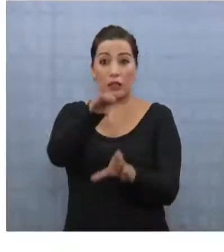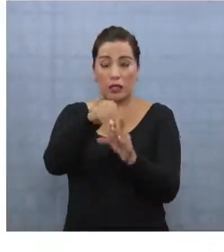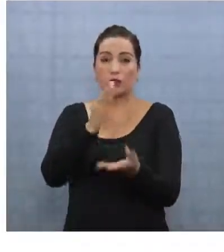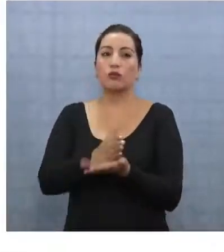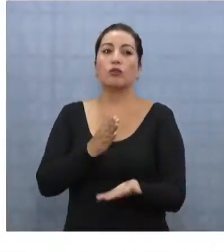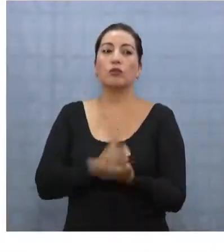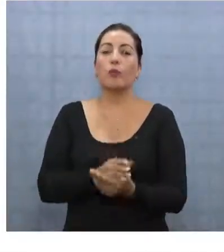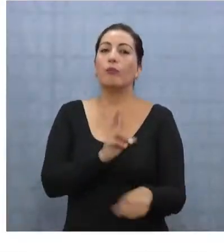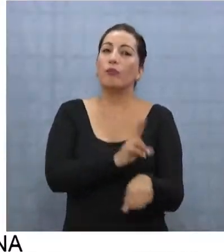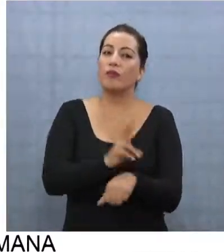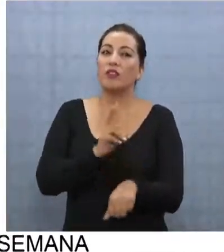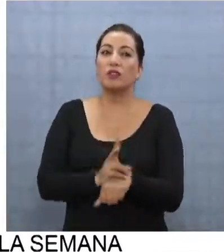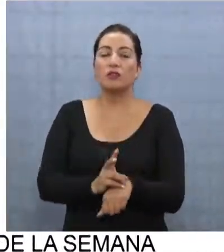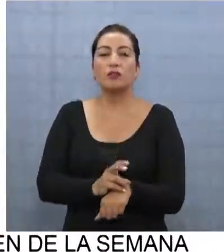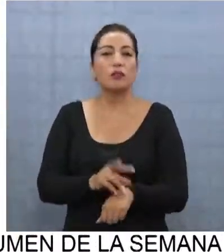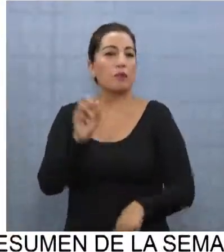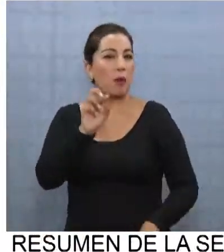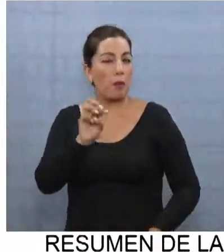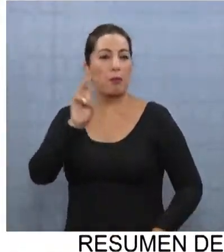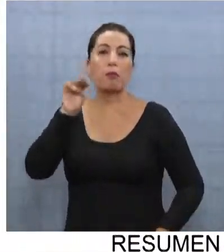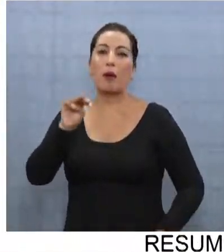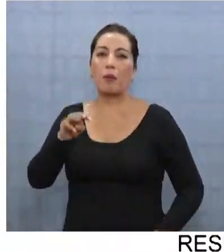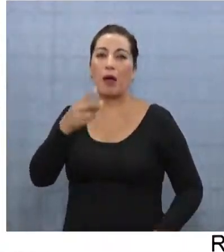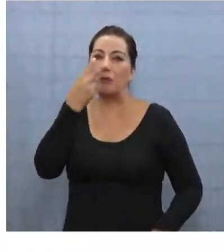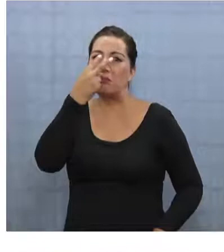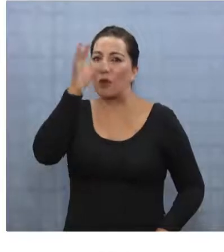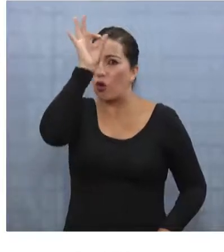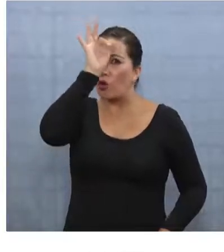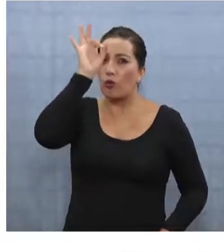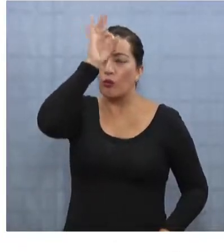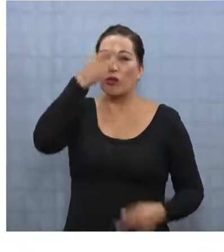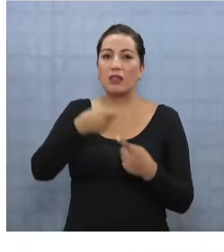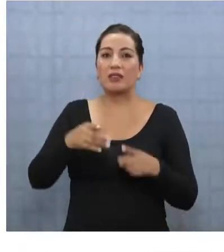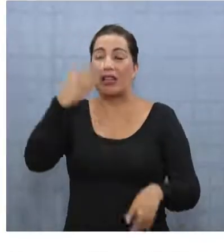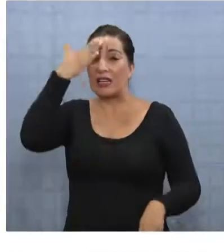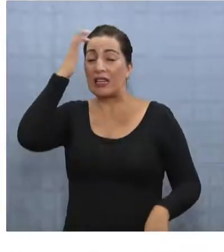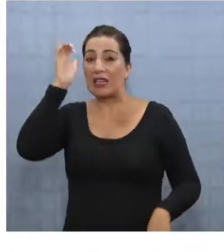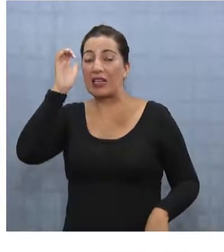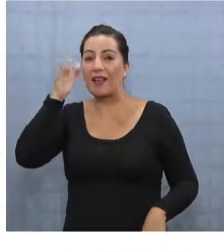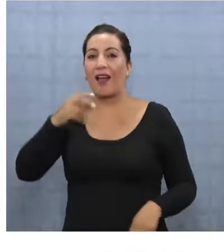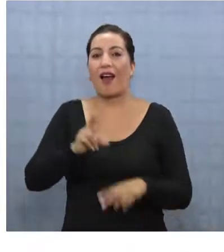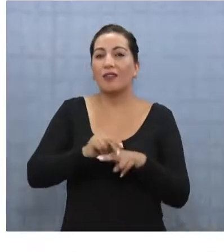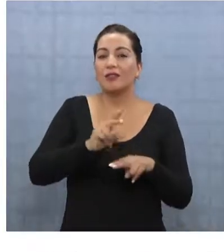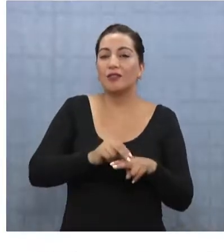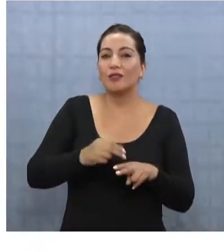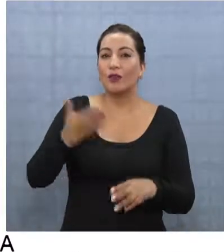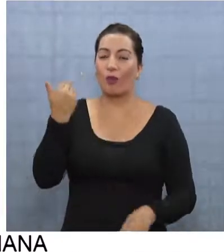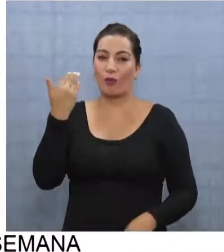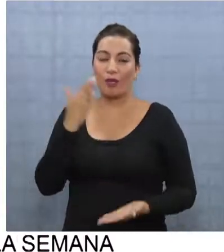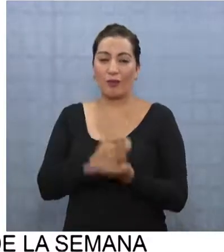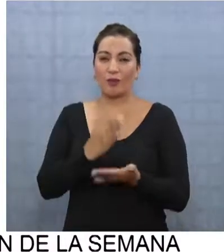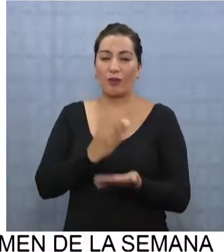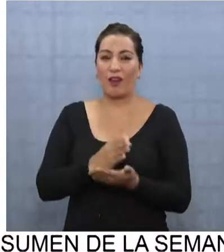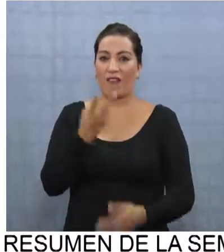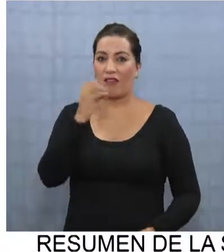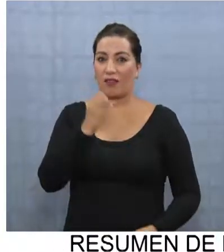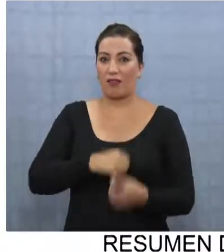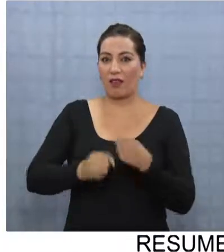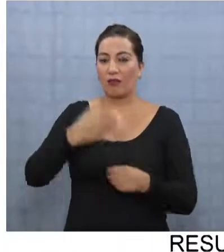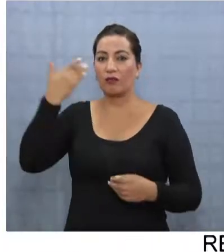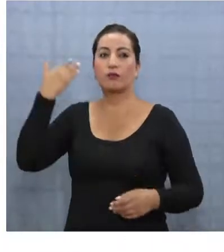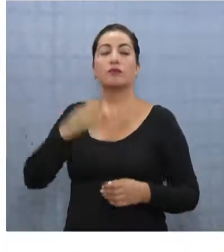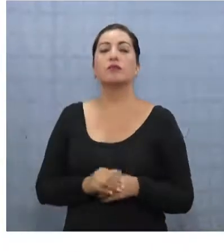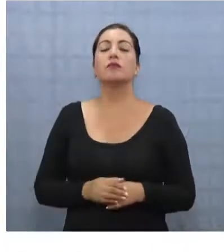En el colegio, docentes y apoderados tienen una mirada distinta, creyendo que vuelven a su anterior local que los cobijó por 20